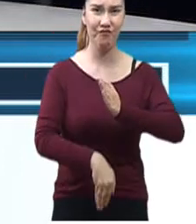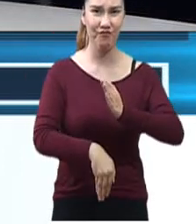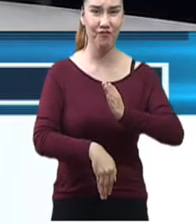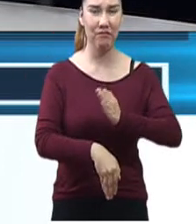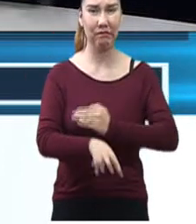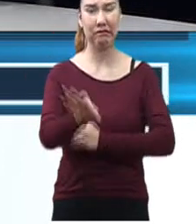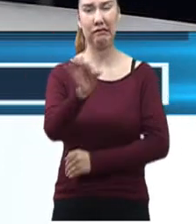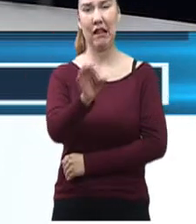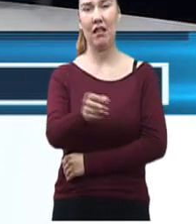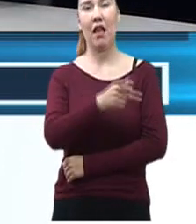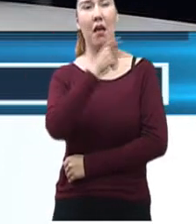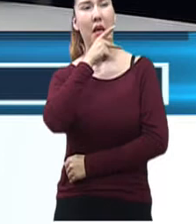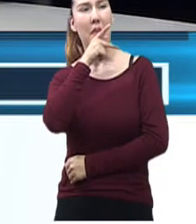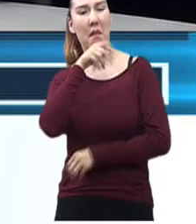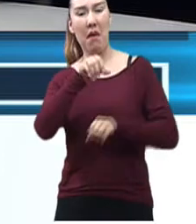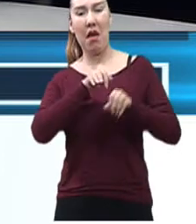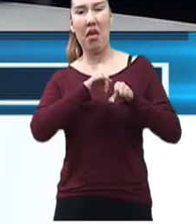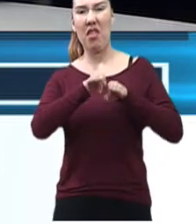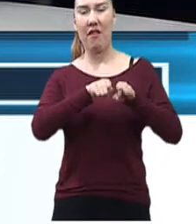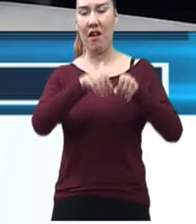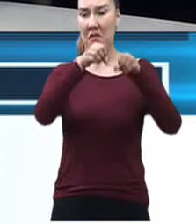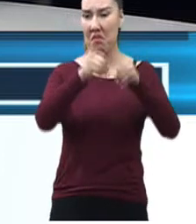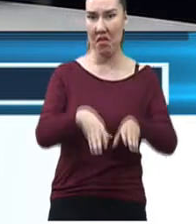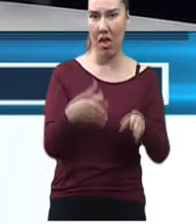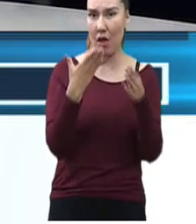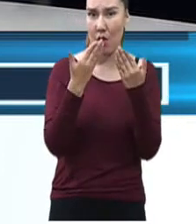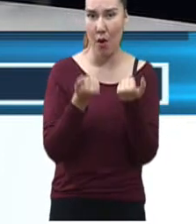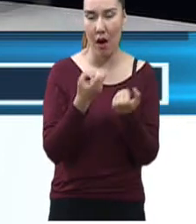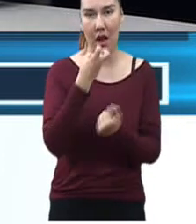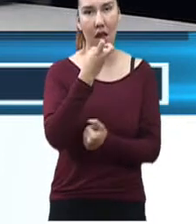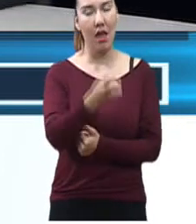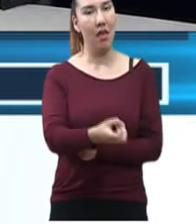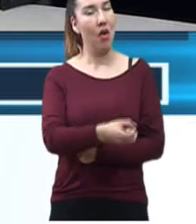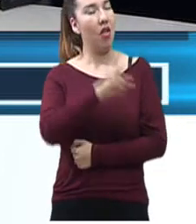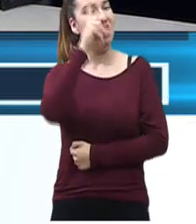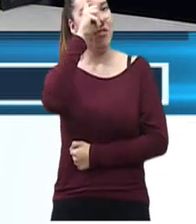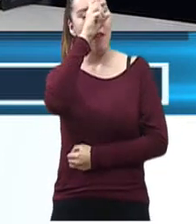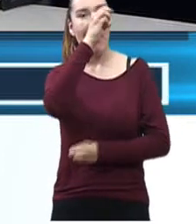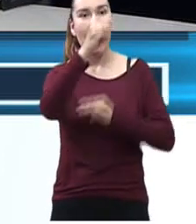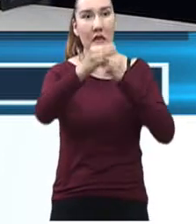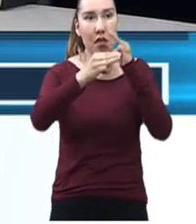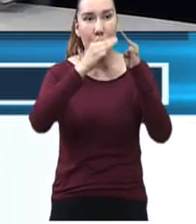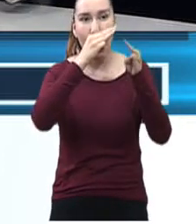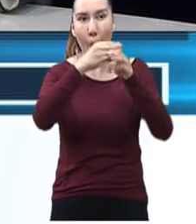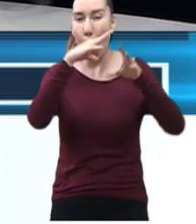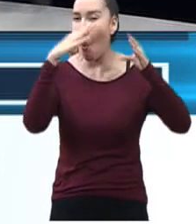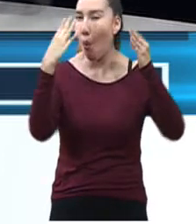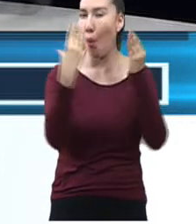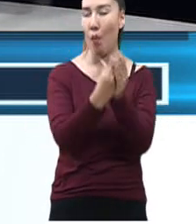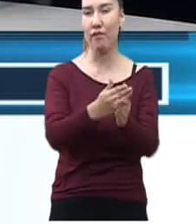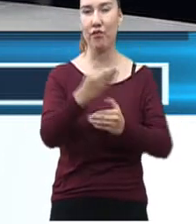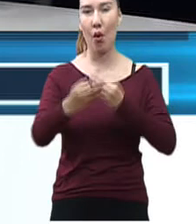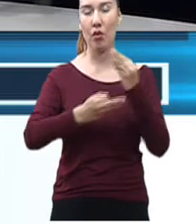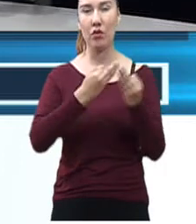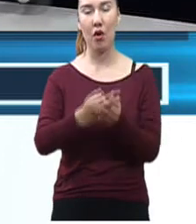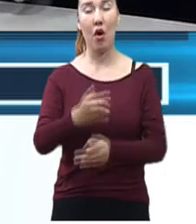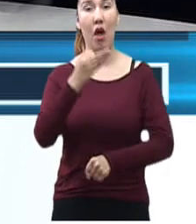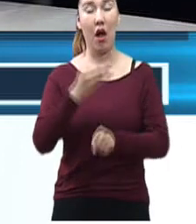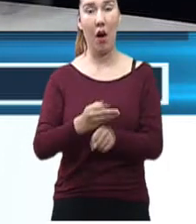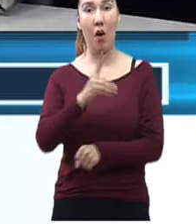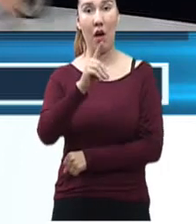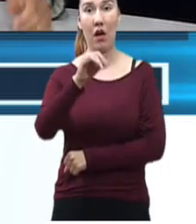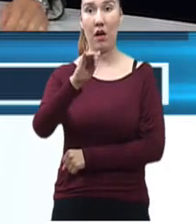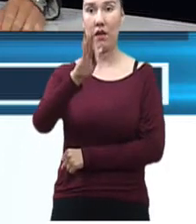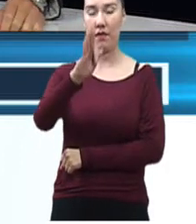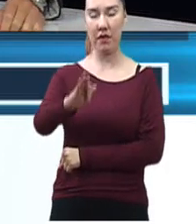papá no trabaja o la mamá trabaja. No es cierto. Prácticamente le vino a pegar a todos. Y el DIF municipal está sacando la cara, la casta, y generando